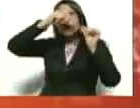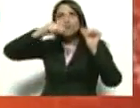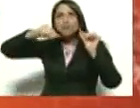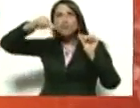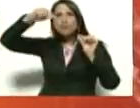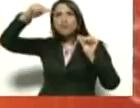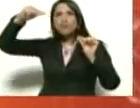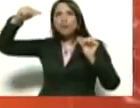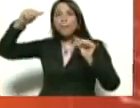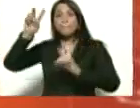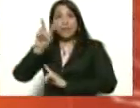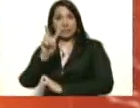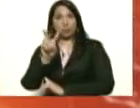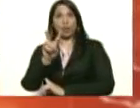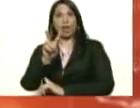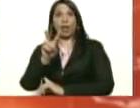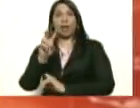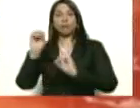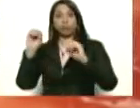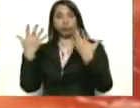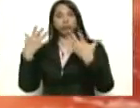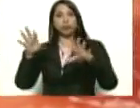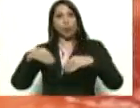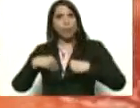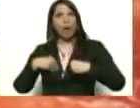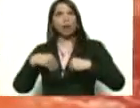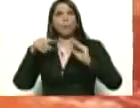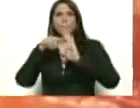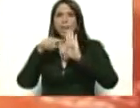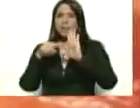Venezuela, bueno, ha logrado porque tomamos medidas a tiempo.